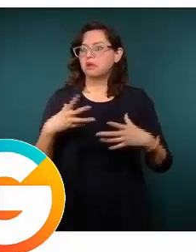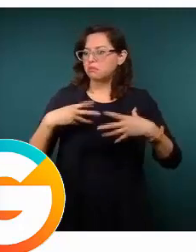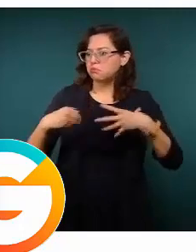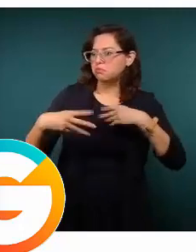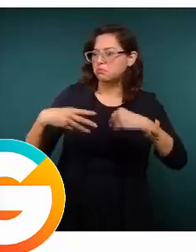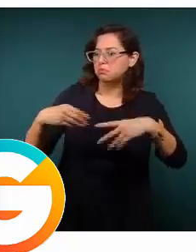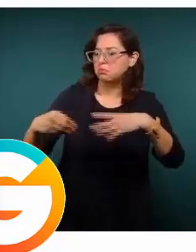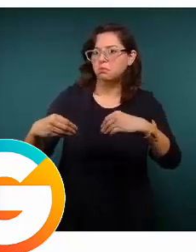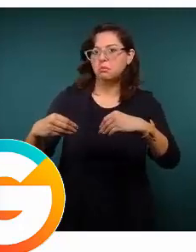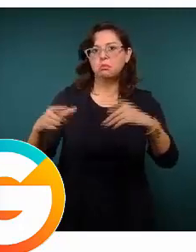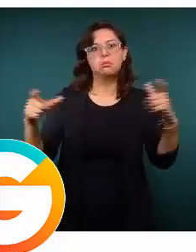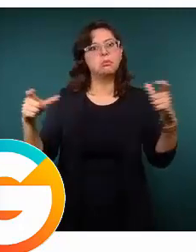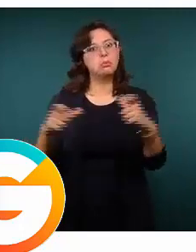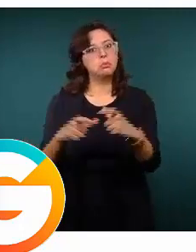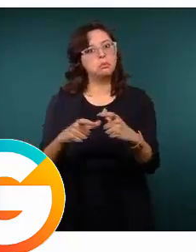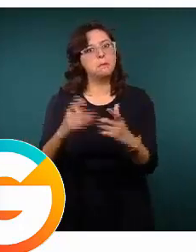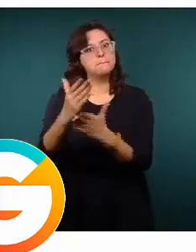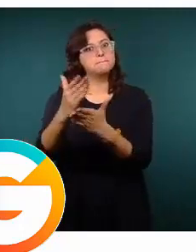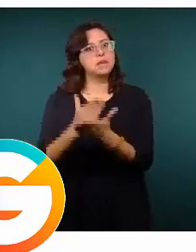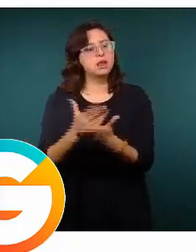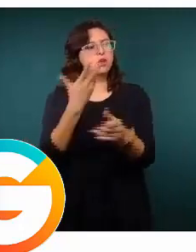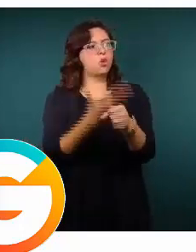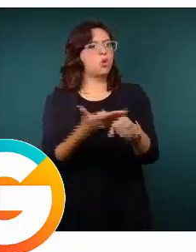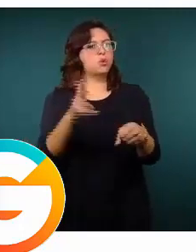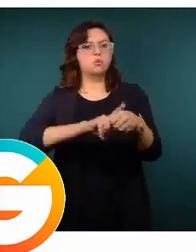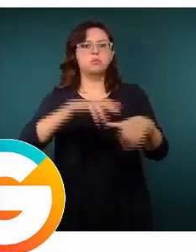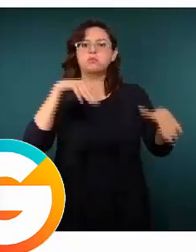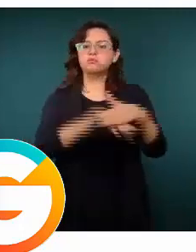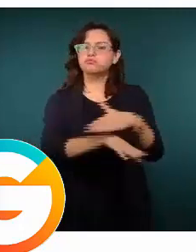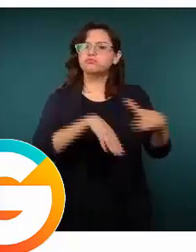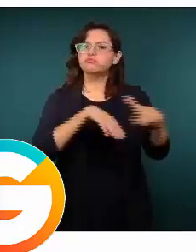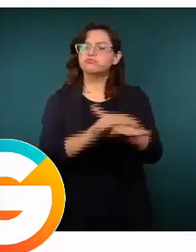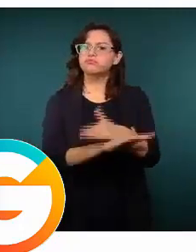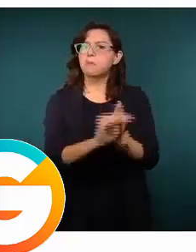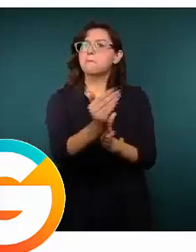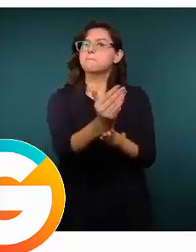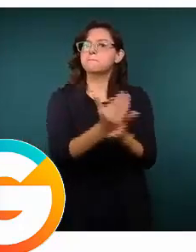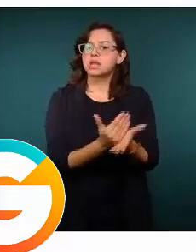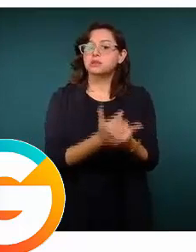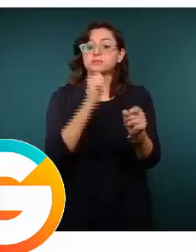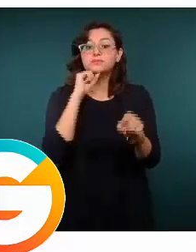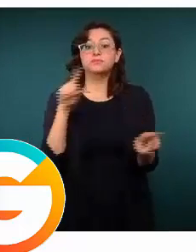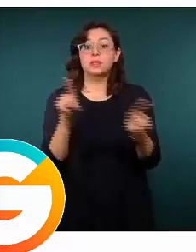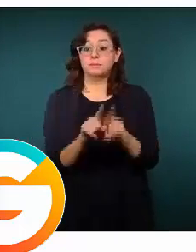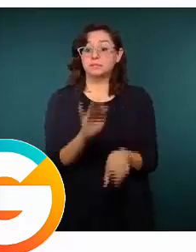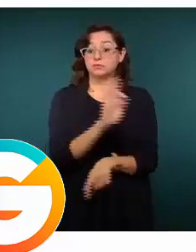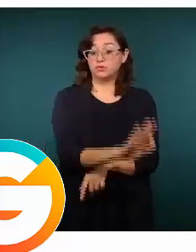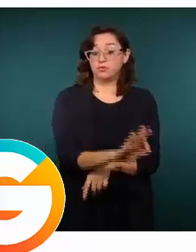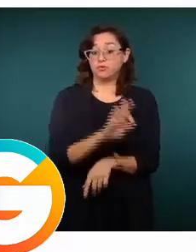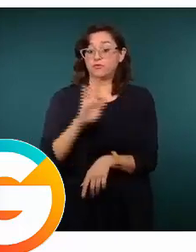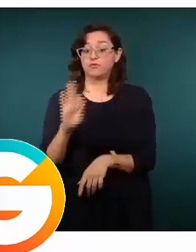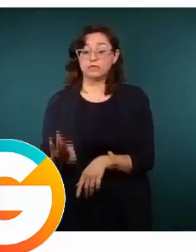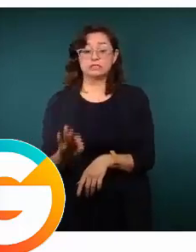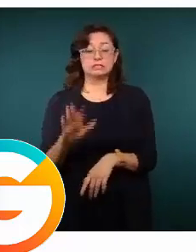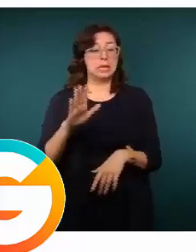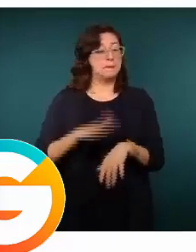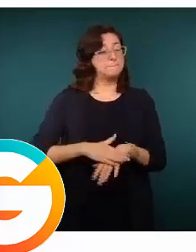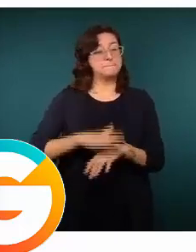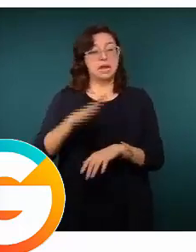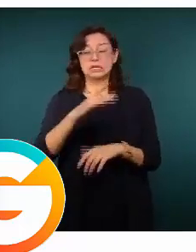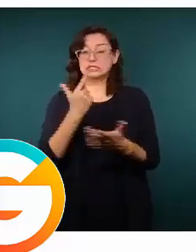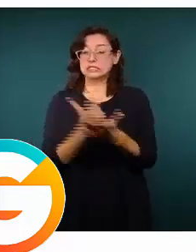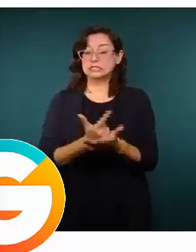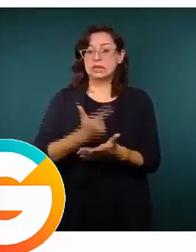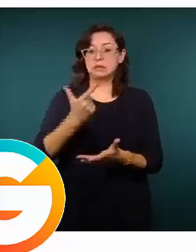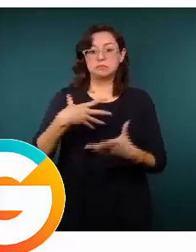más reducido en cuanto al número de hospitalizados y de contagios y que la fecha, digamos, de mayor saturación